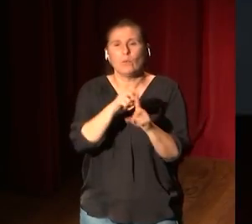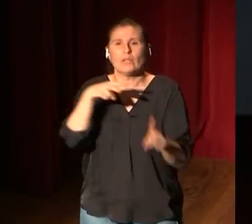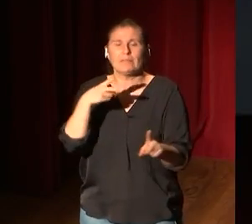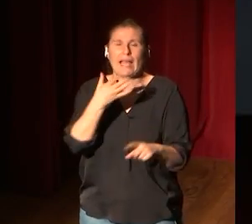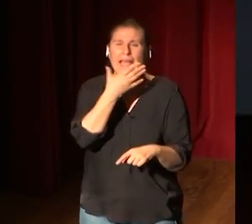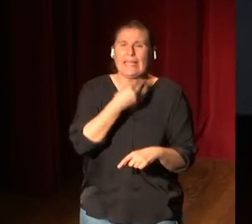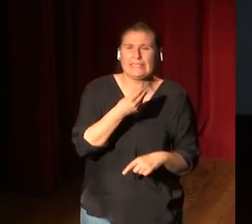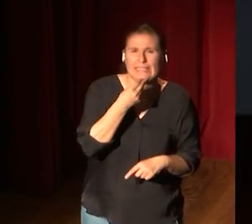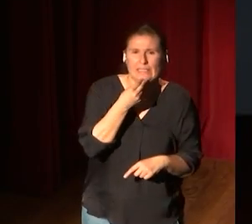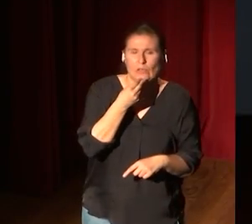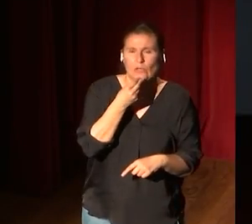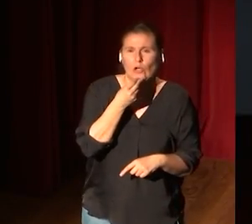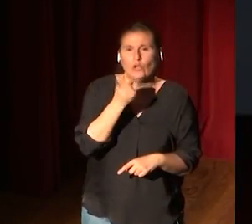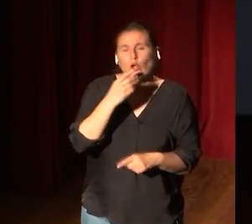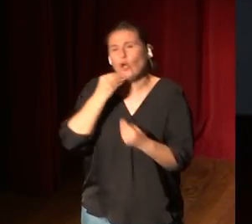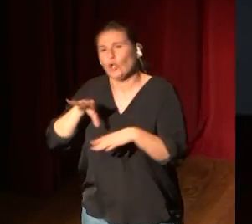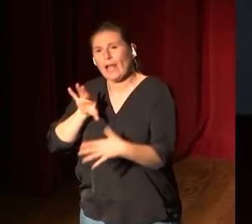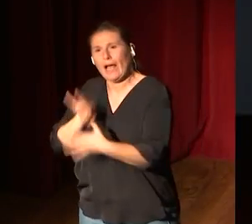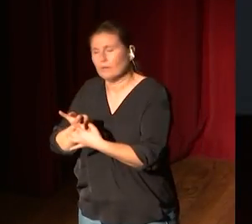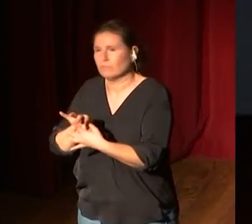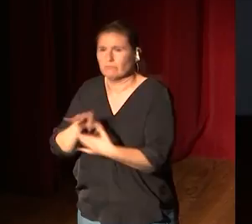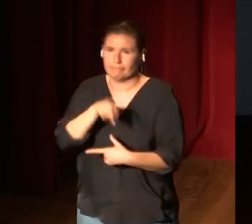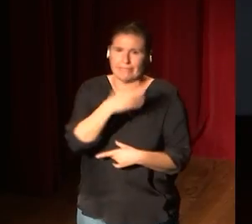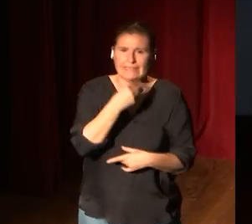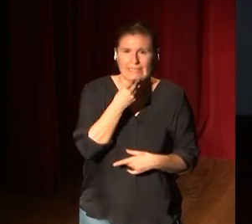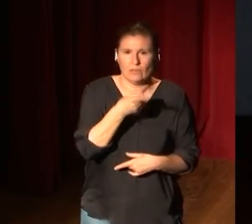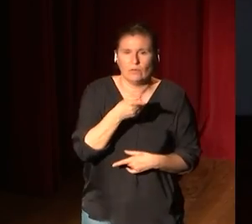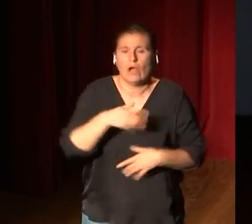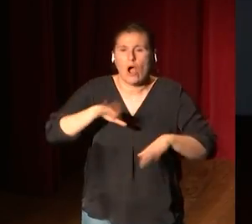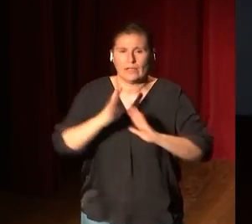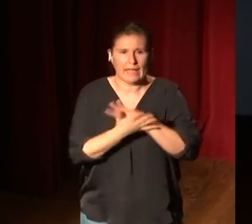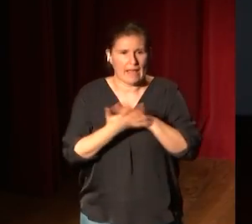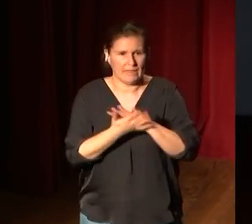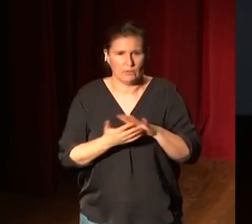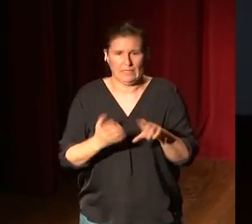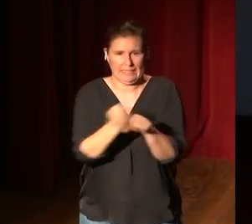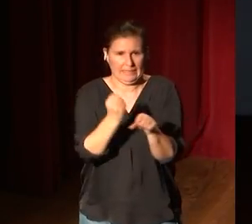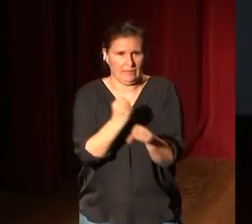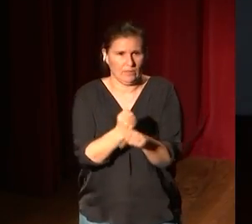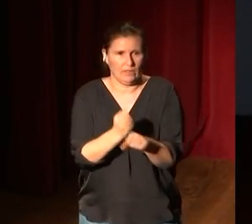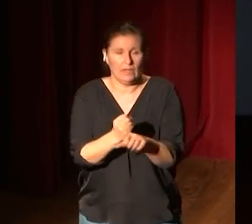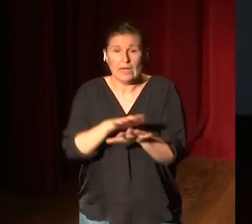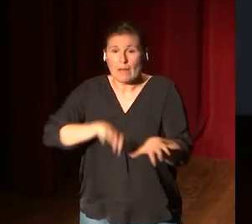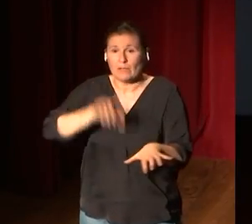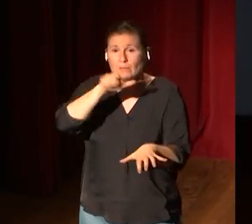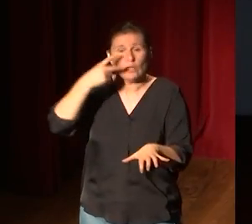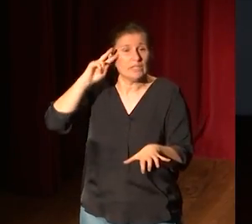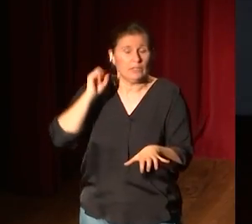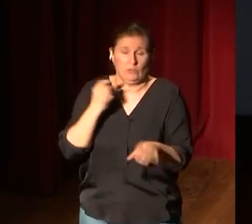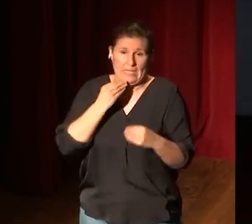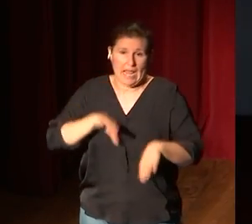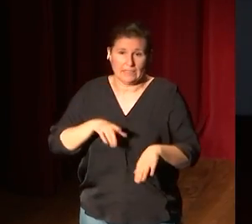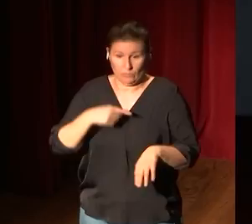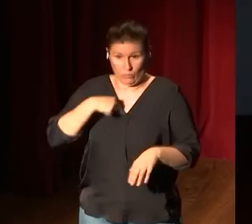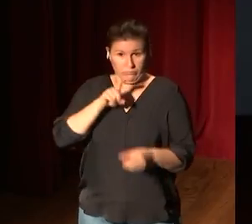solo histórico. aun cuando, cuando hablamos de la obra, la mayoría de los historiadores del arte, y aquí me incluyo,